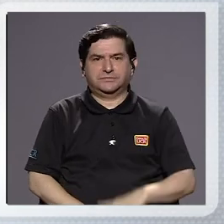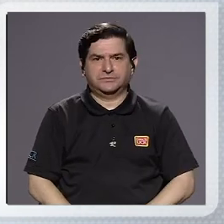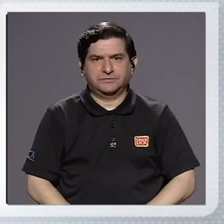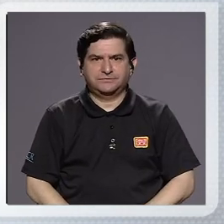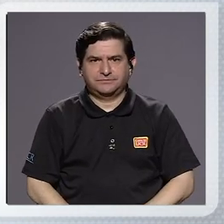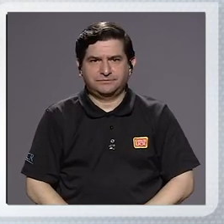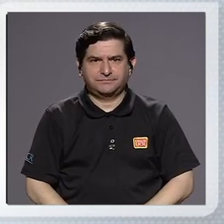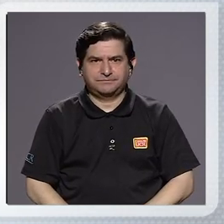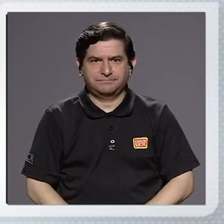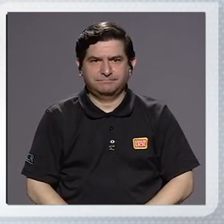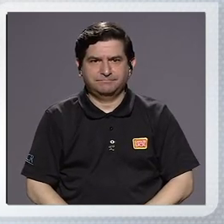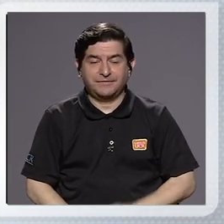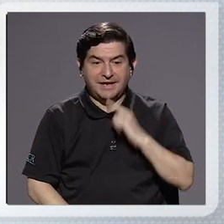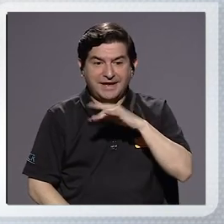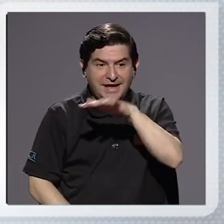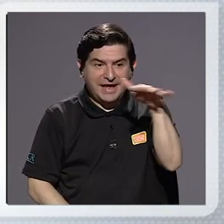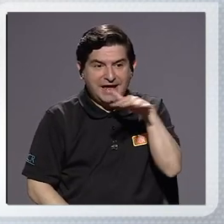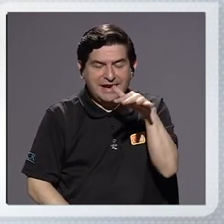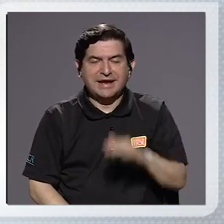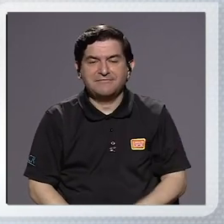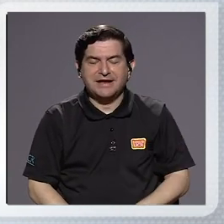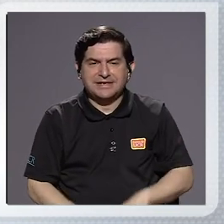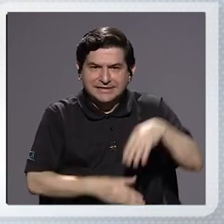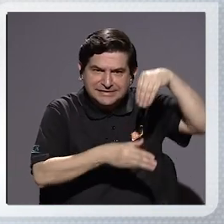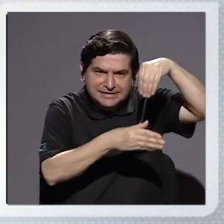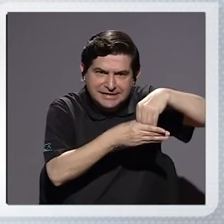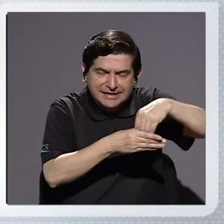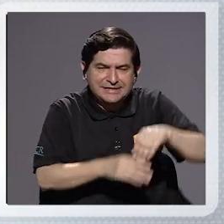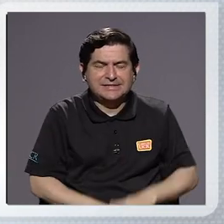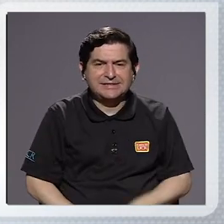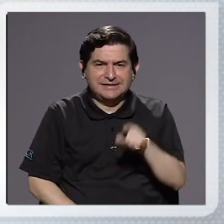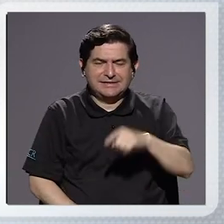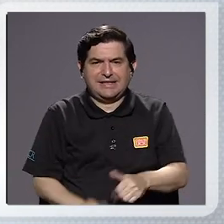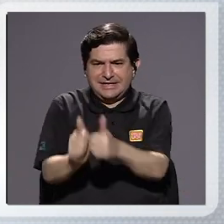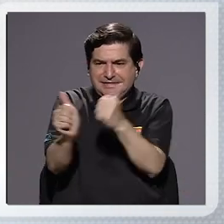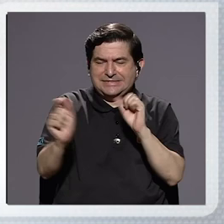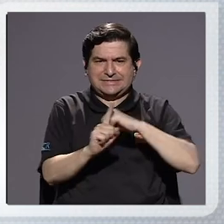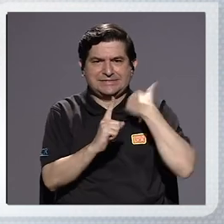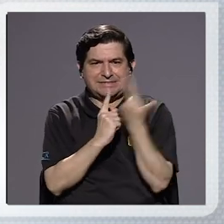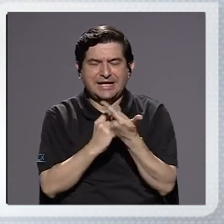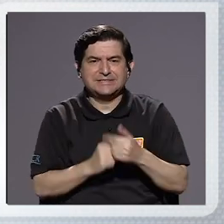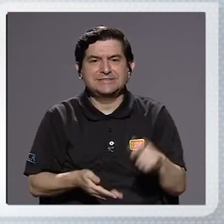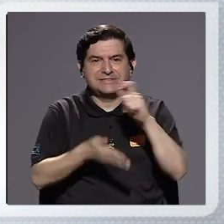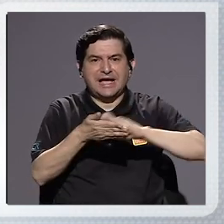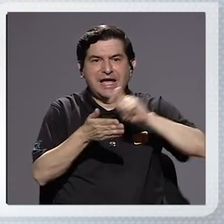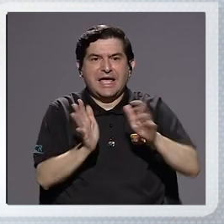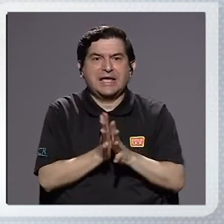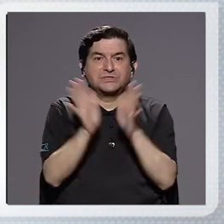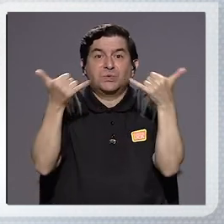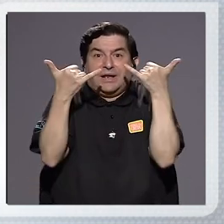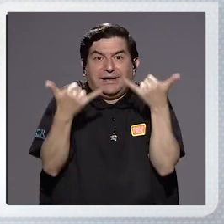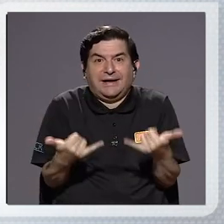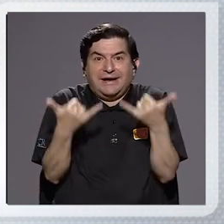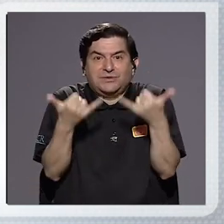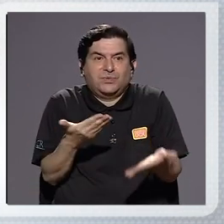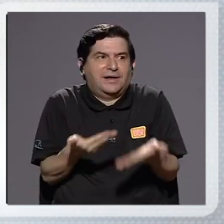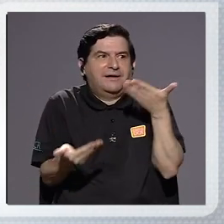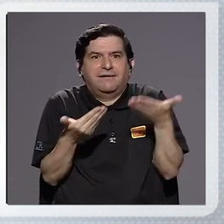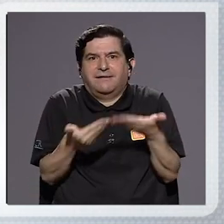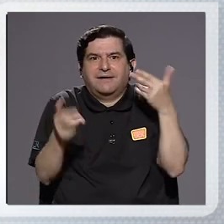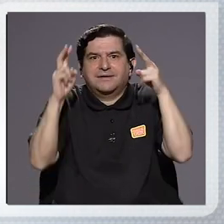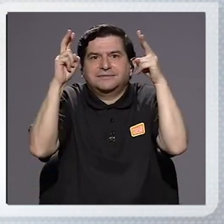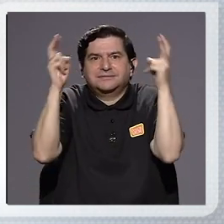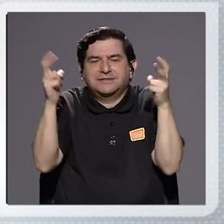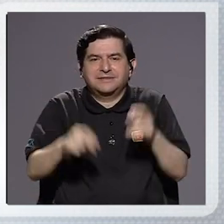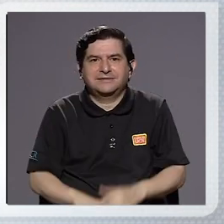en la realidad de lo que se implica, tener distanciamiento social en una escuela pública, hoy por hoy también, es casi materia,